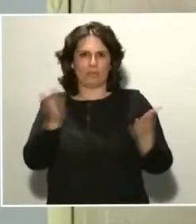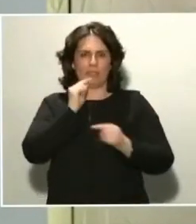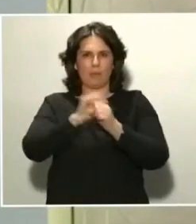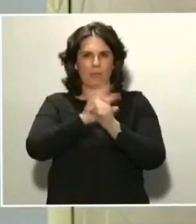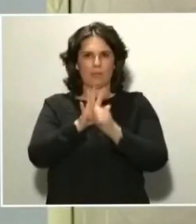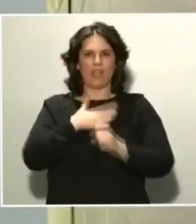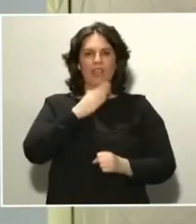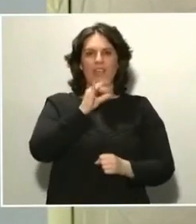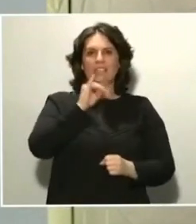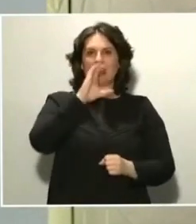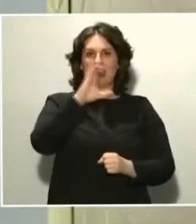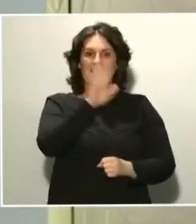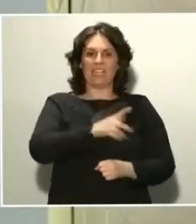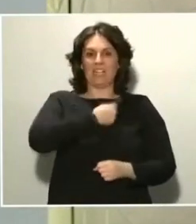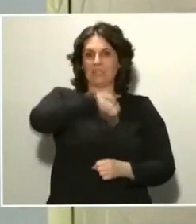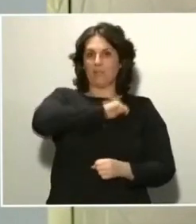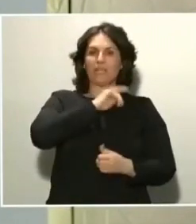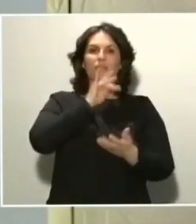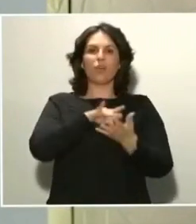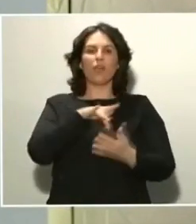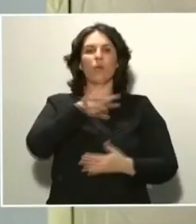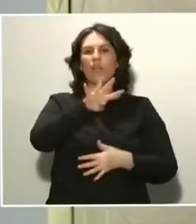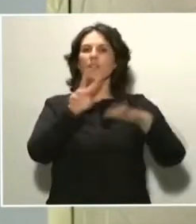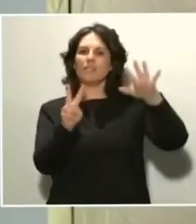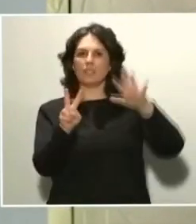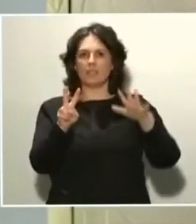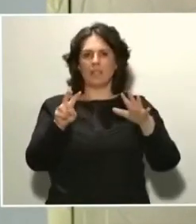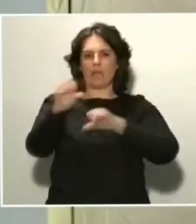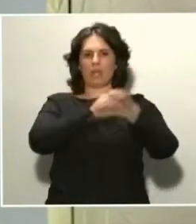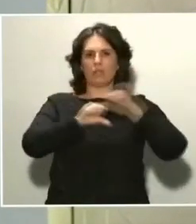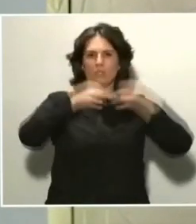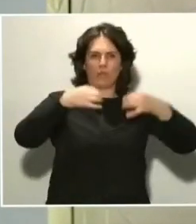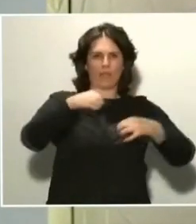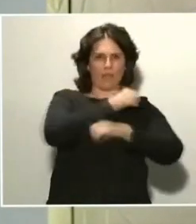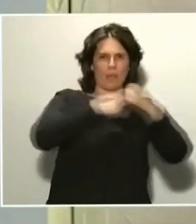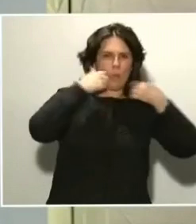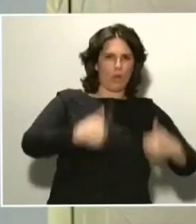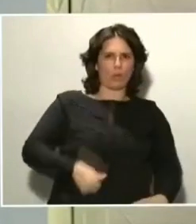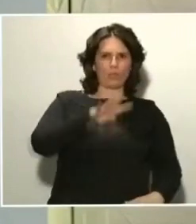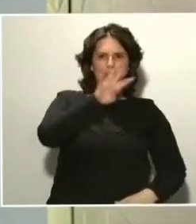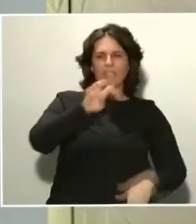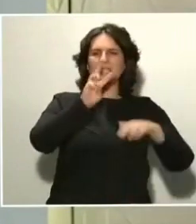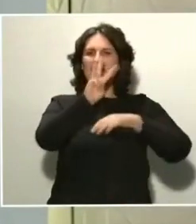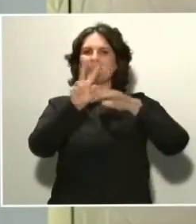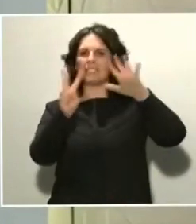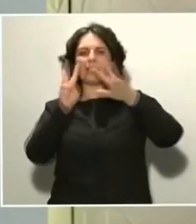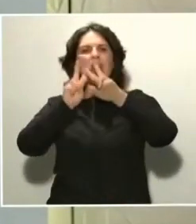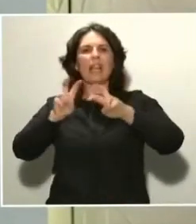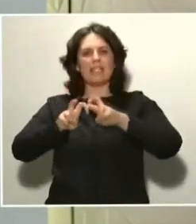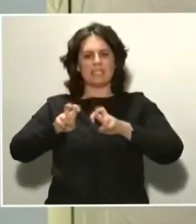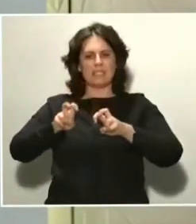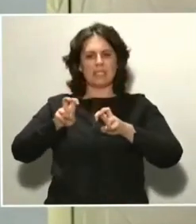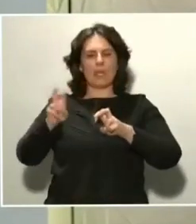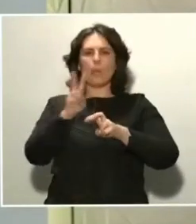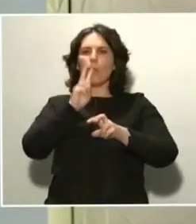47 laboratorios de seguridad biológica, 437 máquinas de análisis de virus por métodos